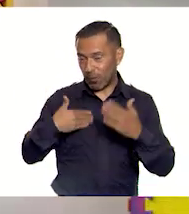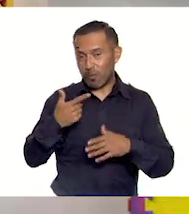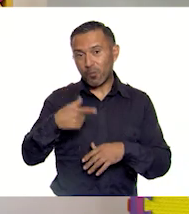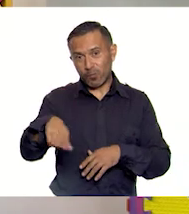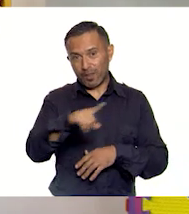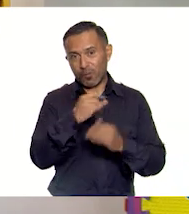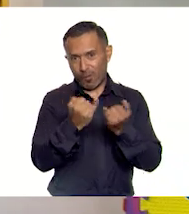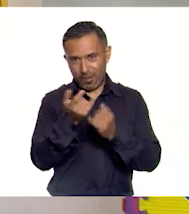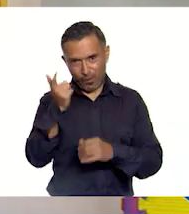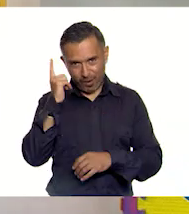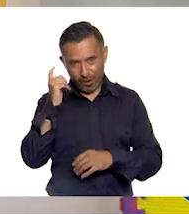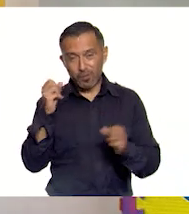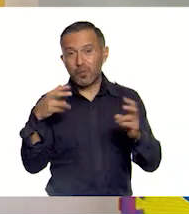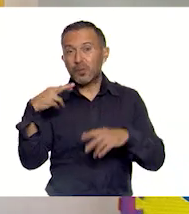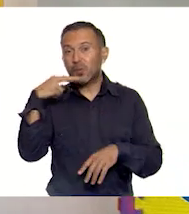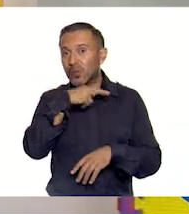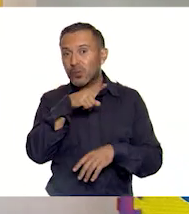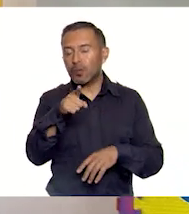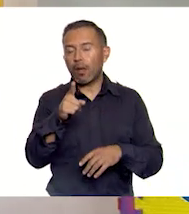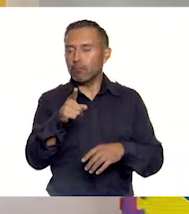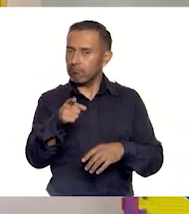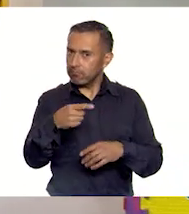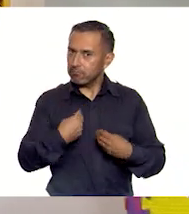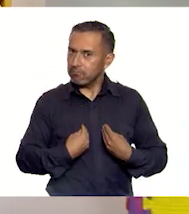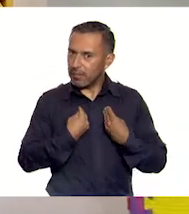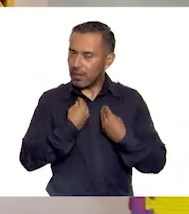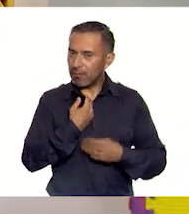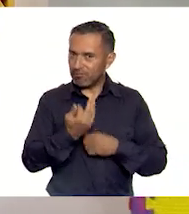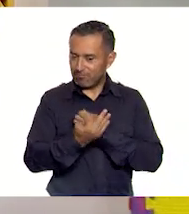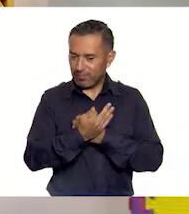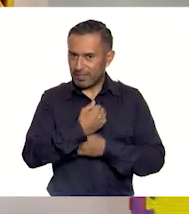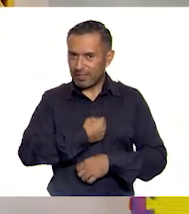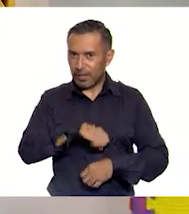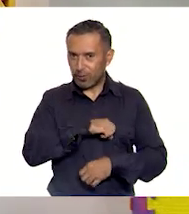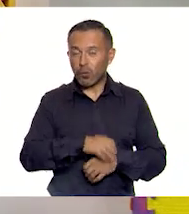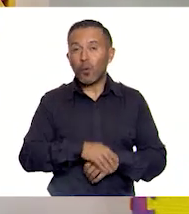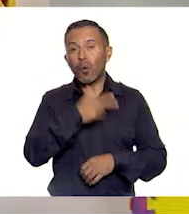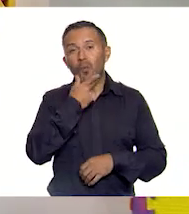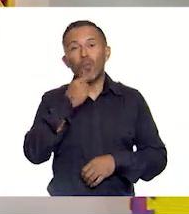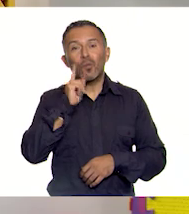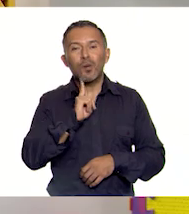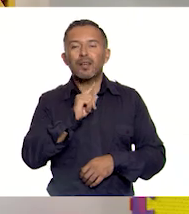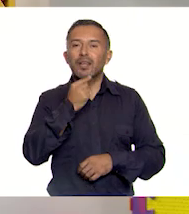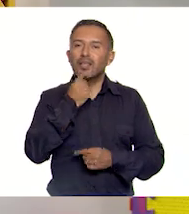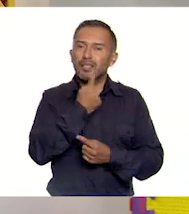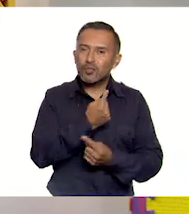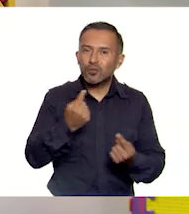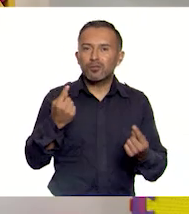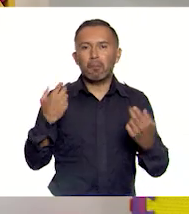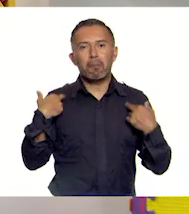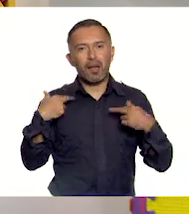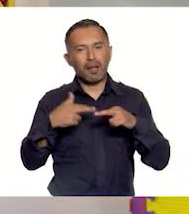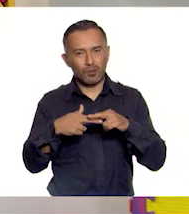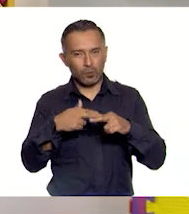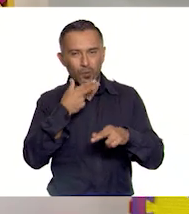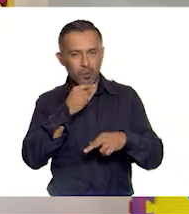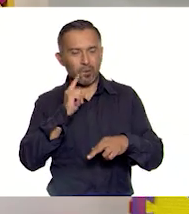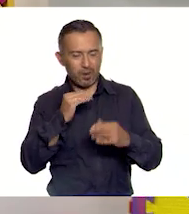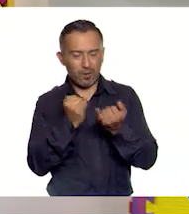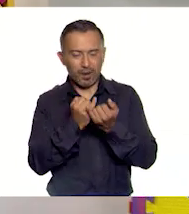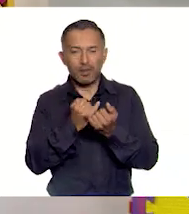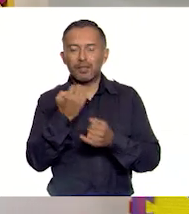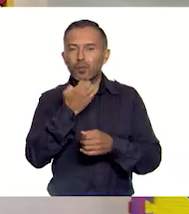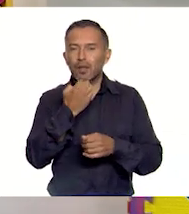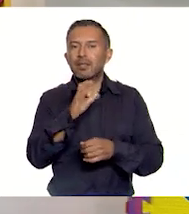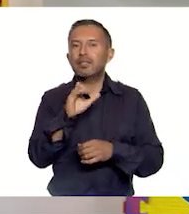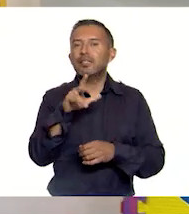y vive saludablemente. Agradecemos a las niñas, los niños, las maestras y los maestros del ciclo 3, 5º